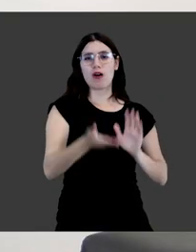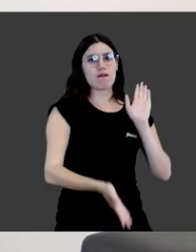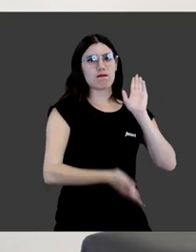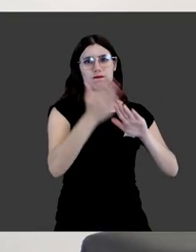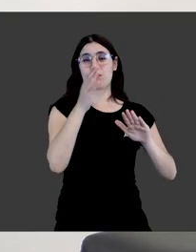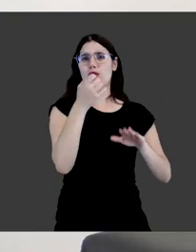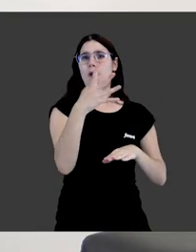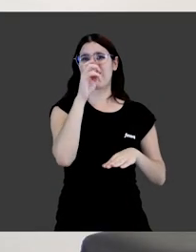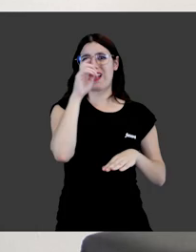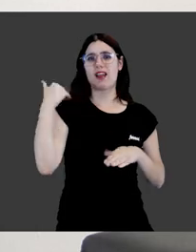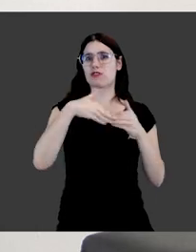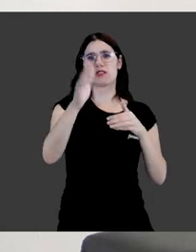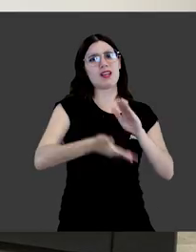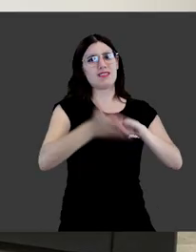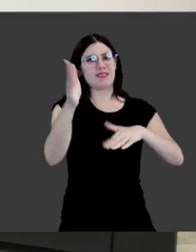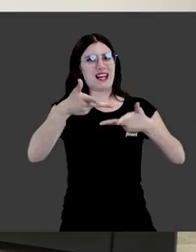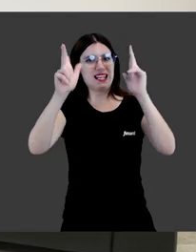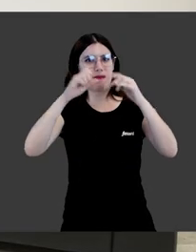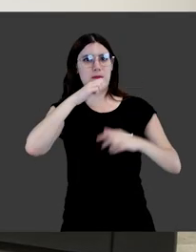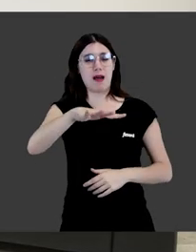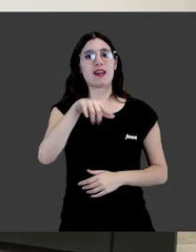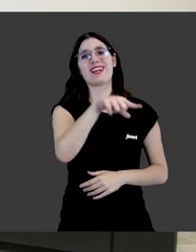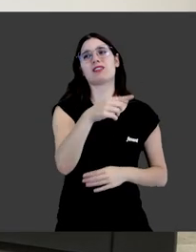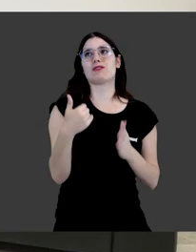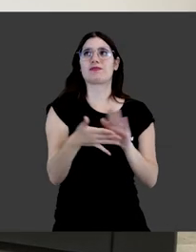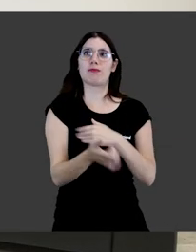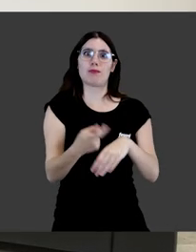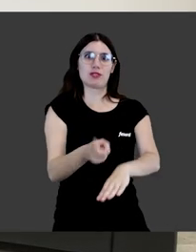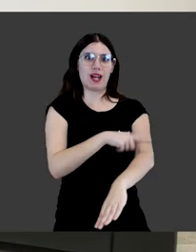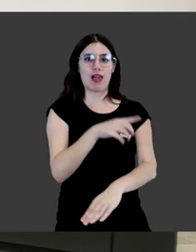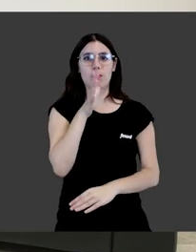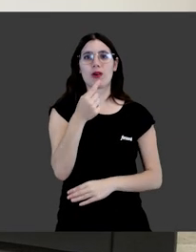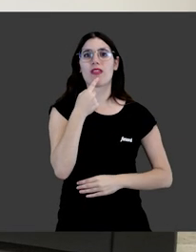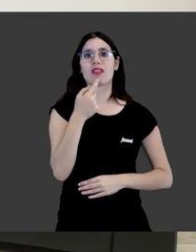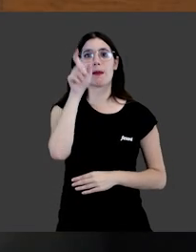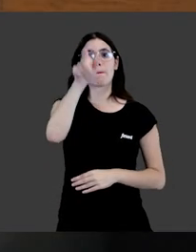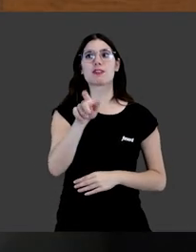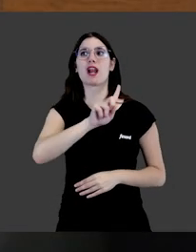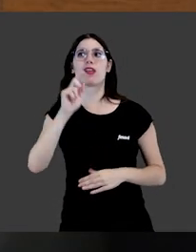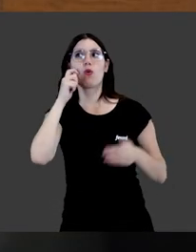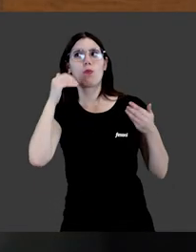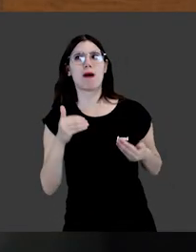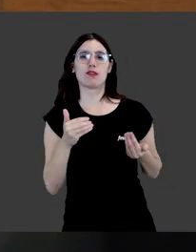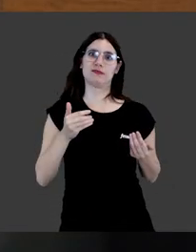zoológico del Brons, donde llevaba 40 años. Claro, aquí yo creo que se ha llevado un poco hasta el extremo, porque decir que son personas no humanas